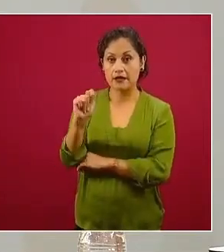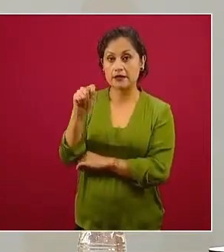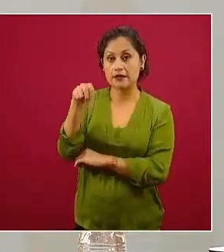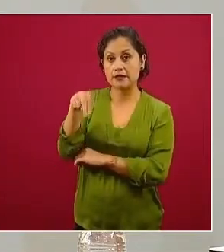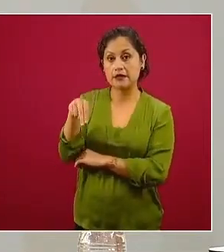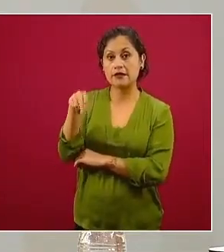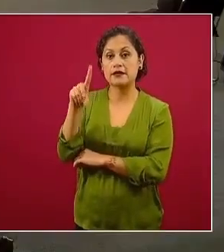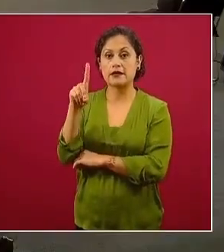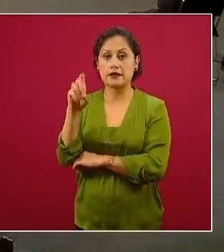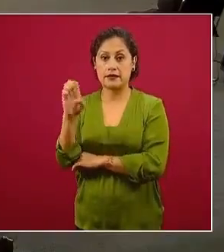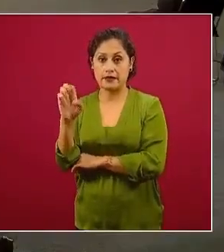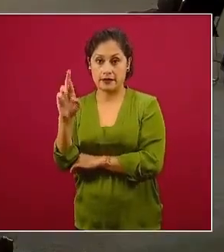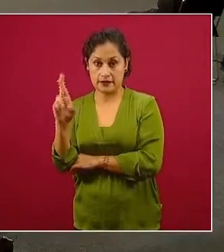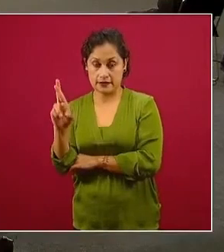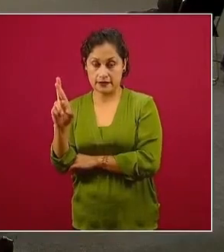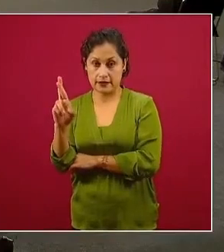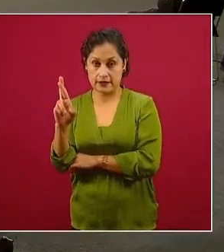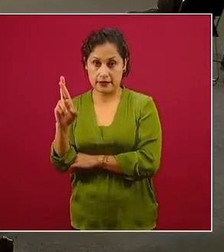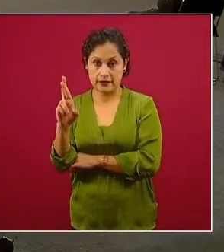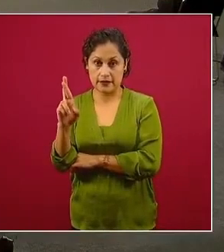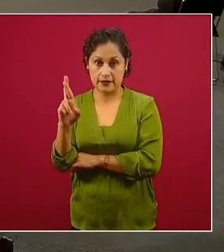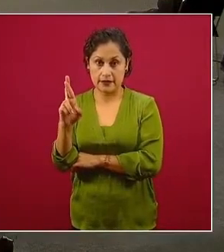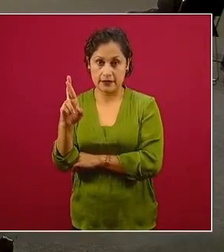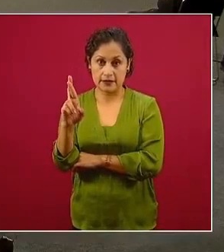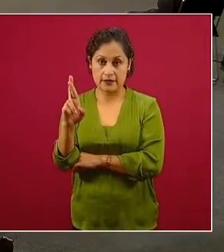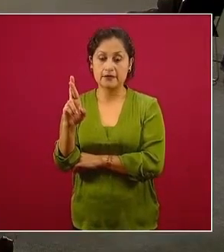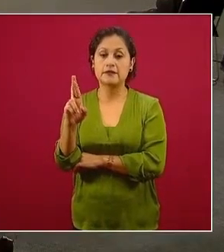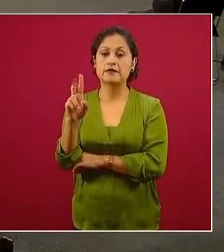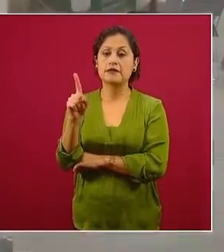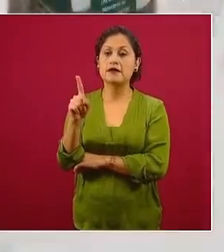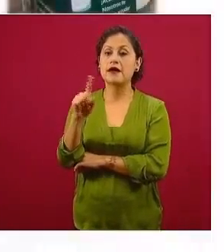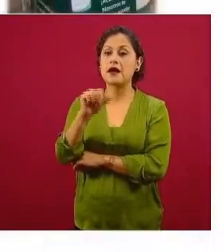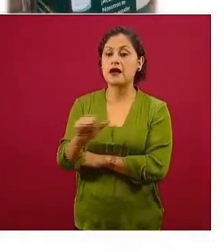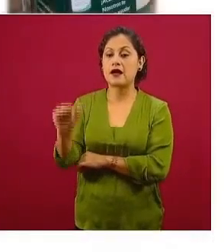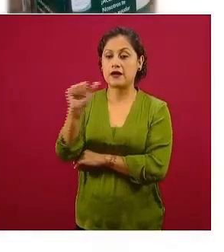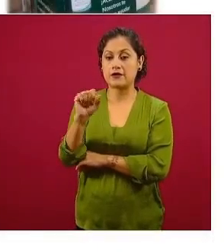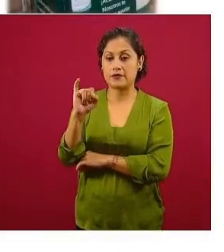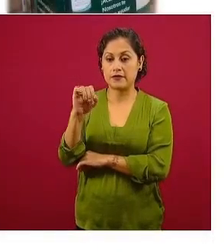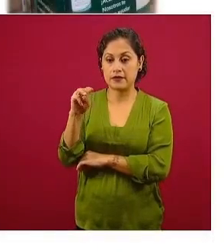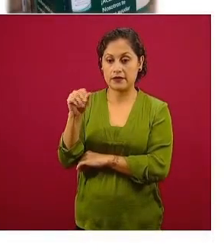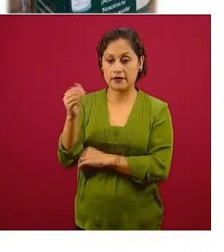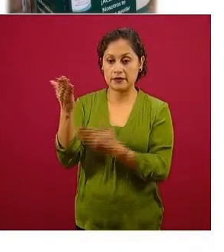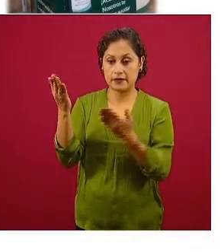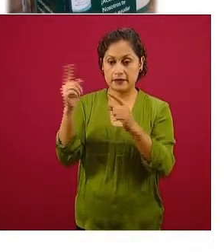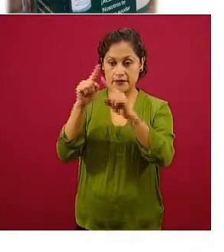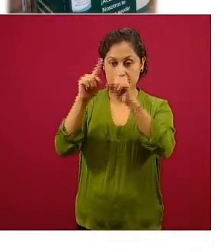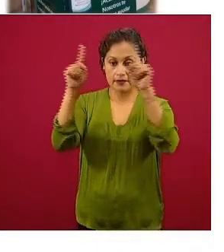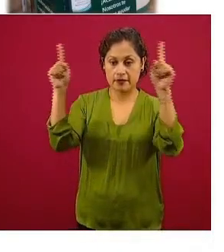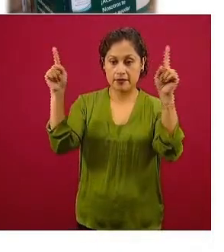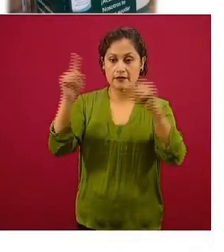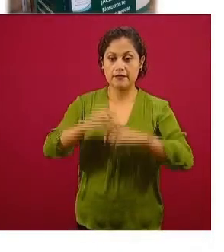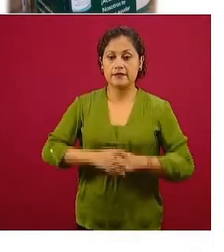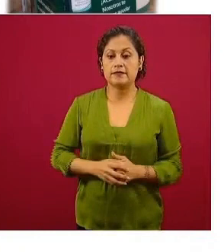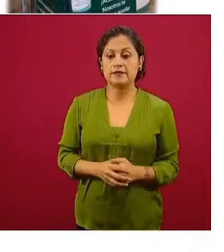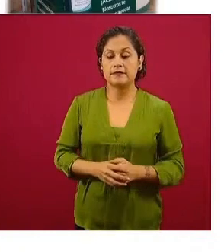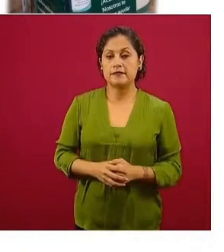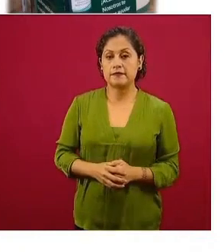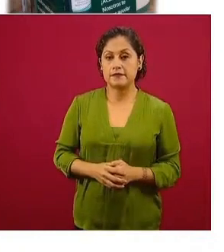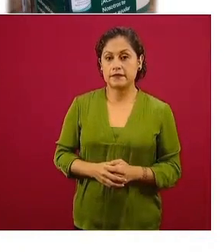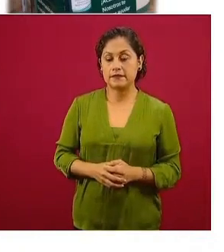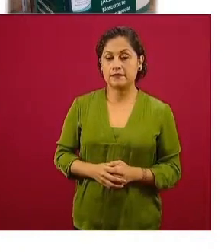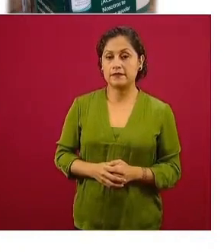como atender, sin la segunda e, arroba IMSS.gob.mx. También